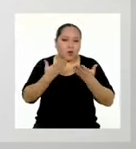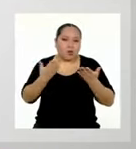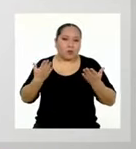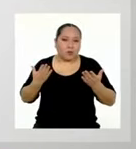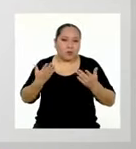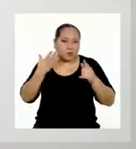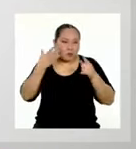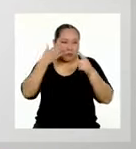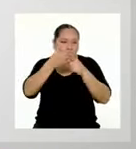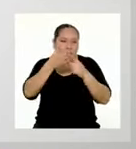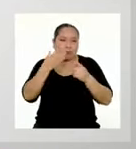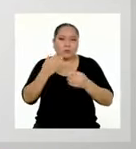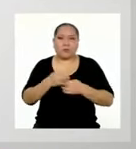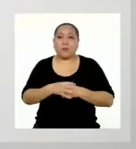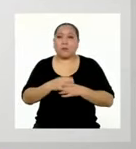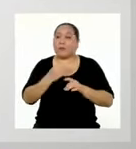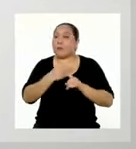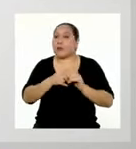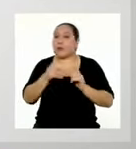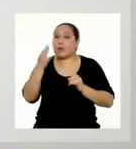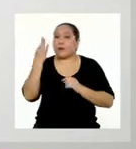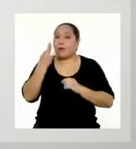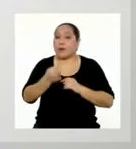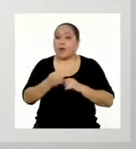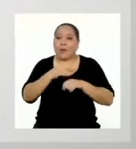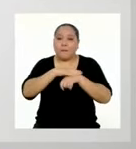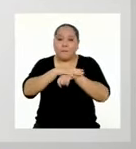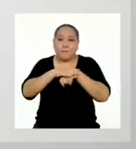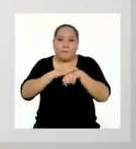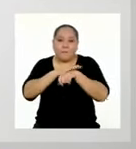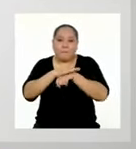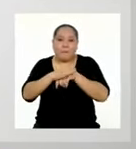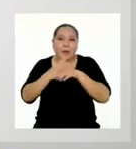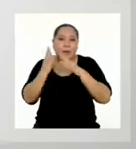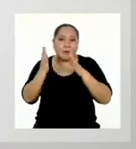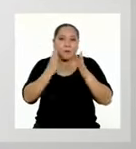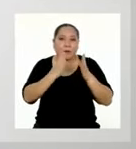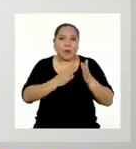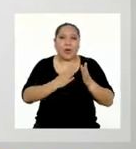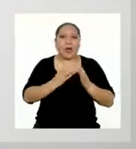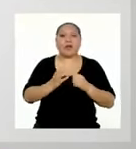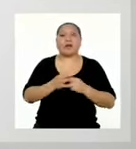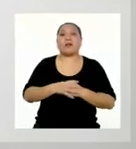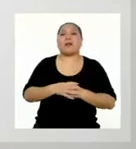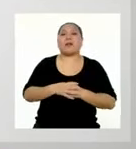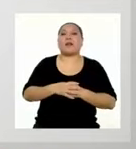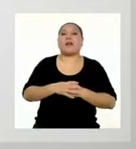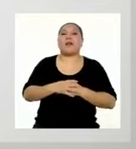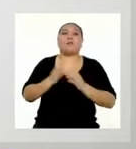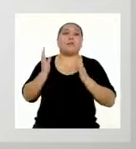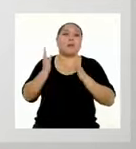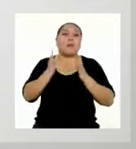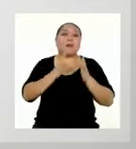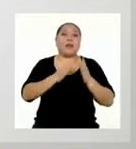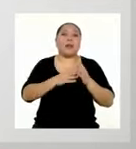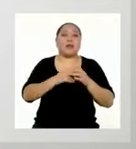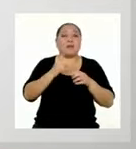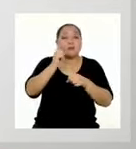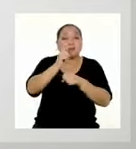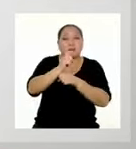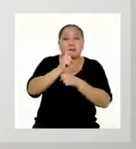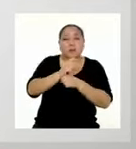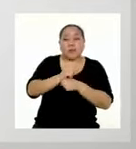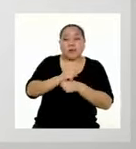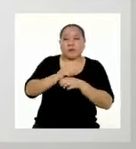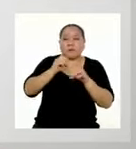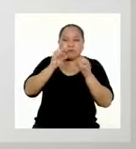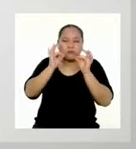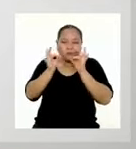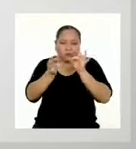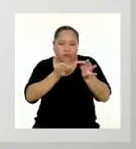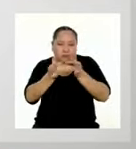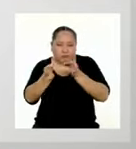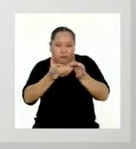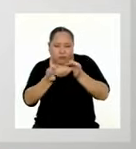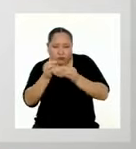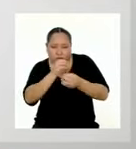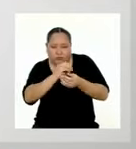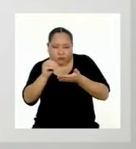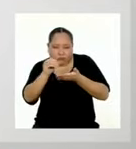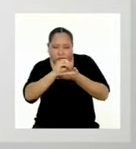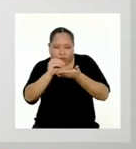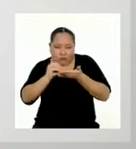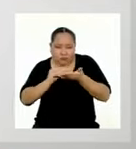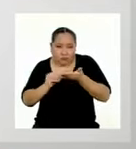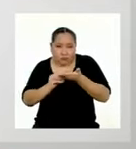de frente, pero en realidad el planificar, preparar, ensayar, diseñar previamente son